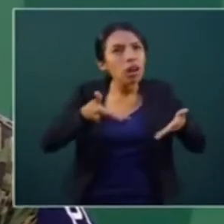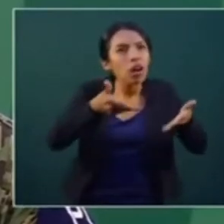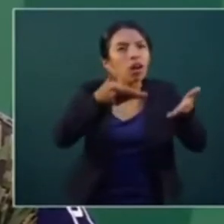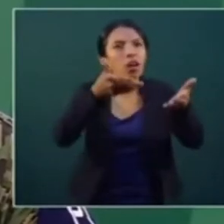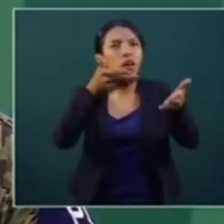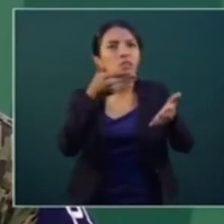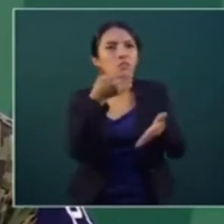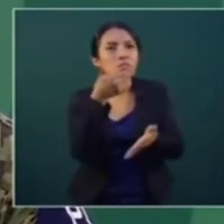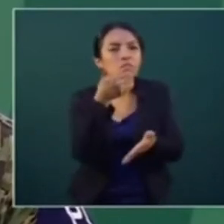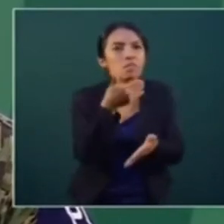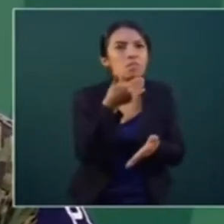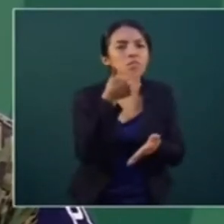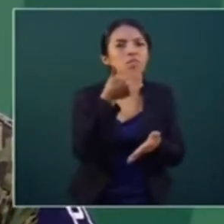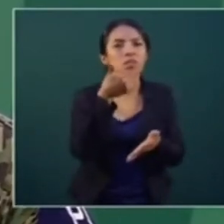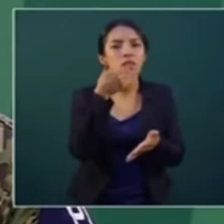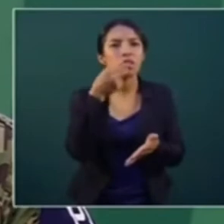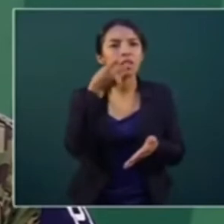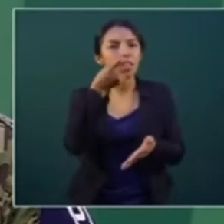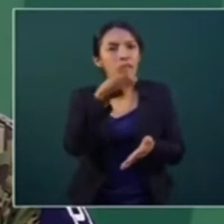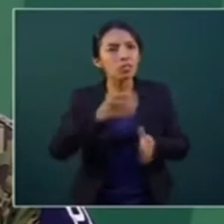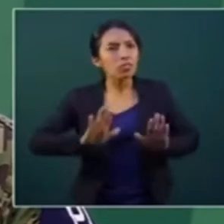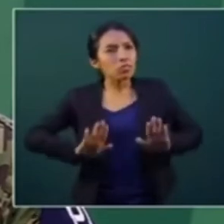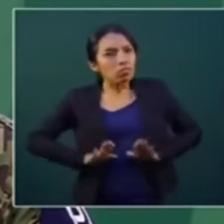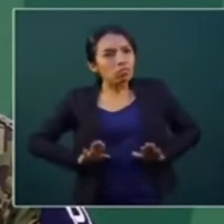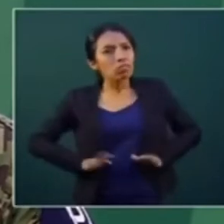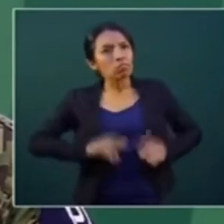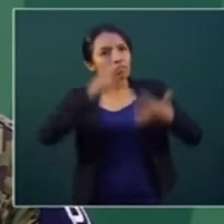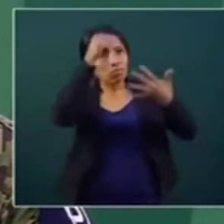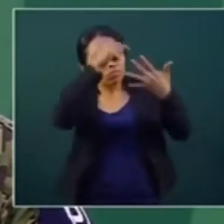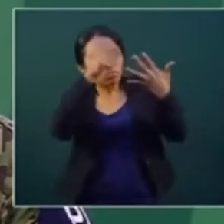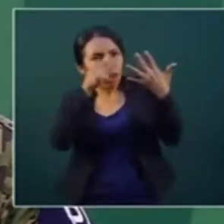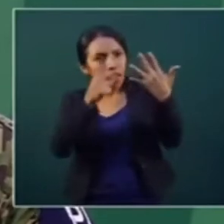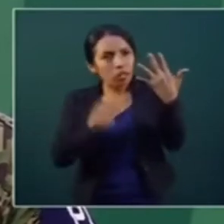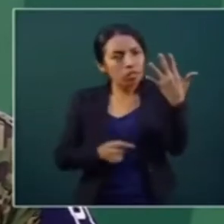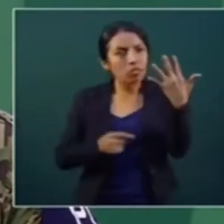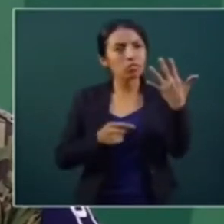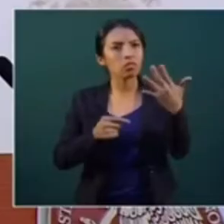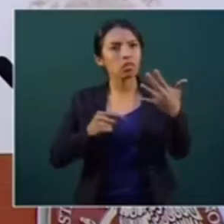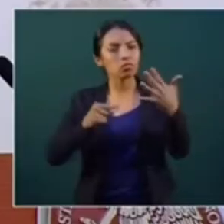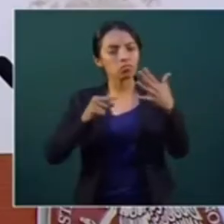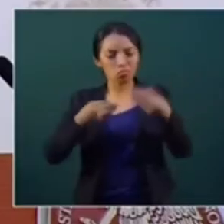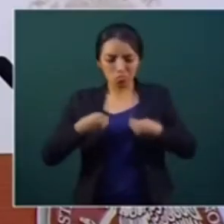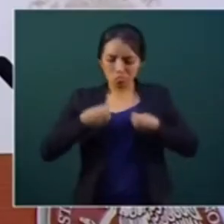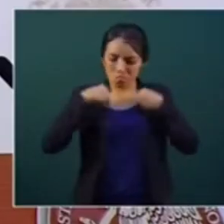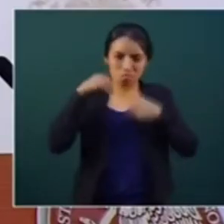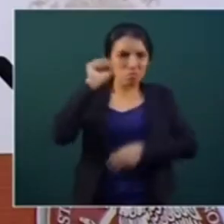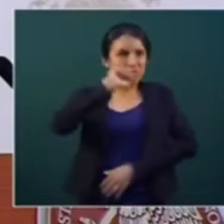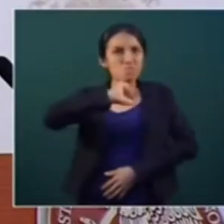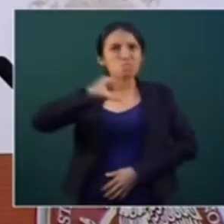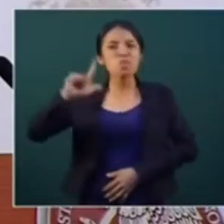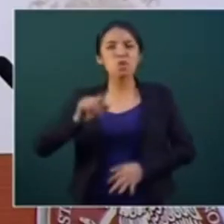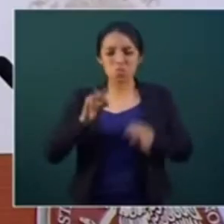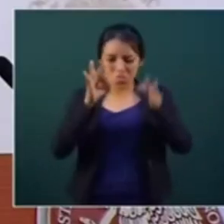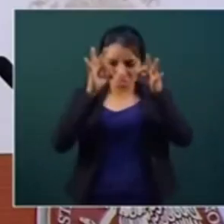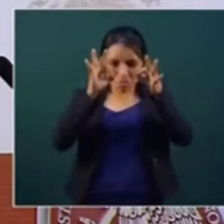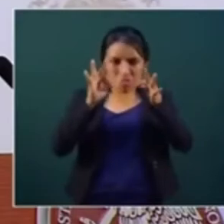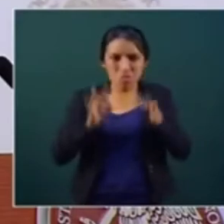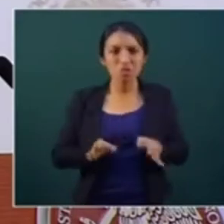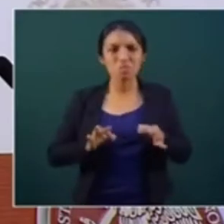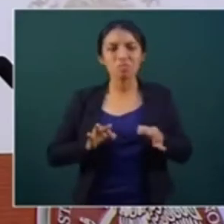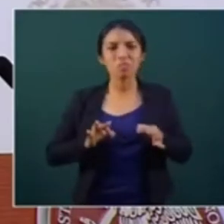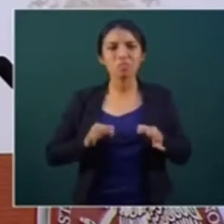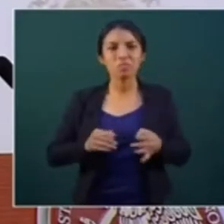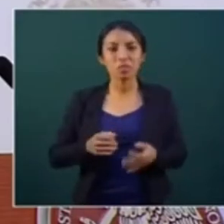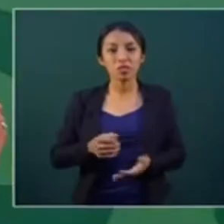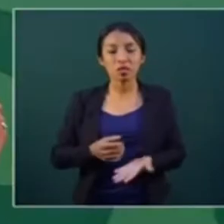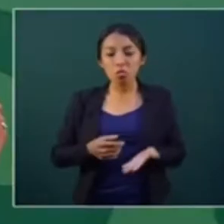que les van a producir a ellos una vida profesional plena, no meterse